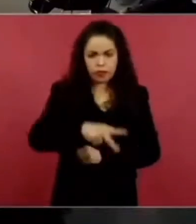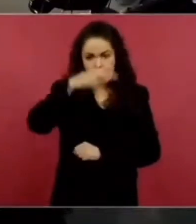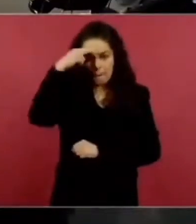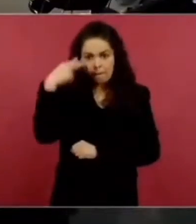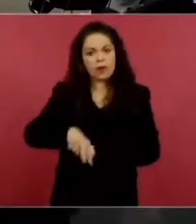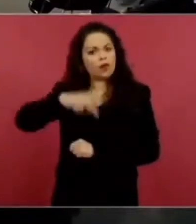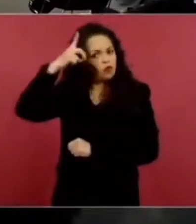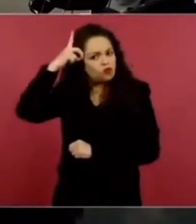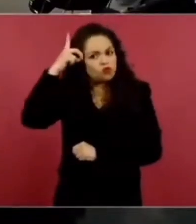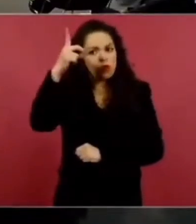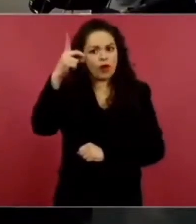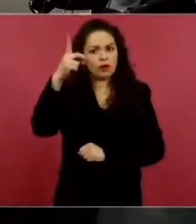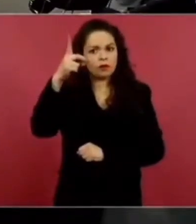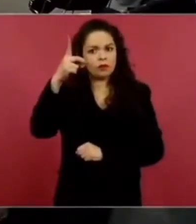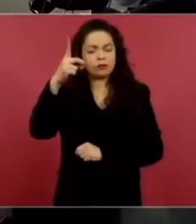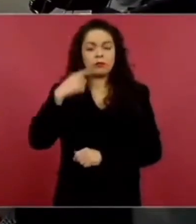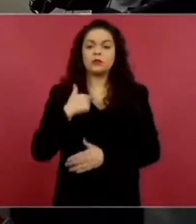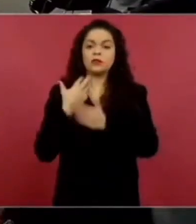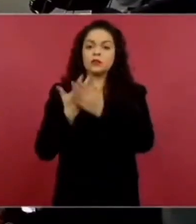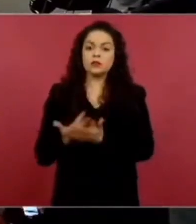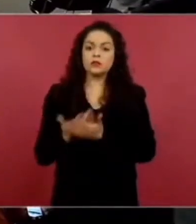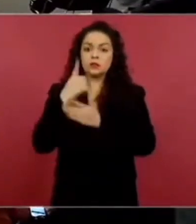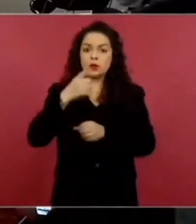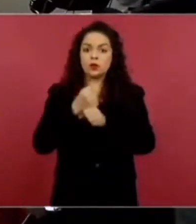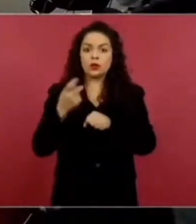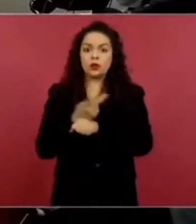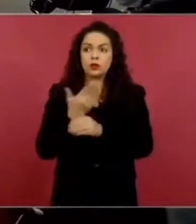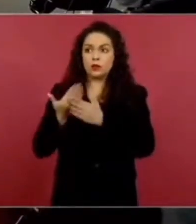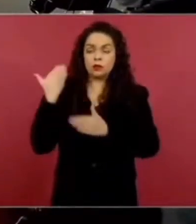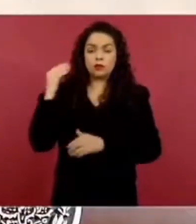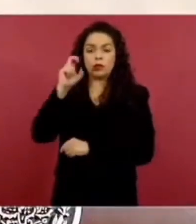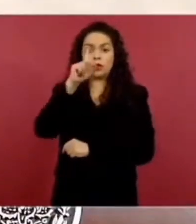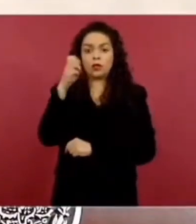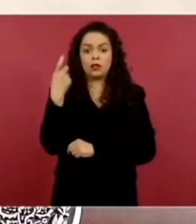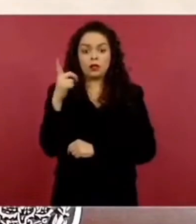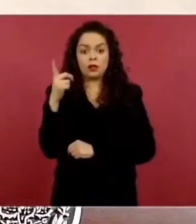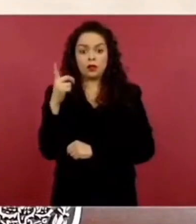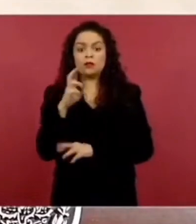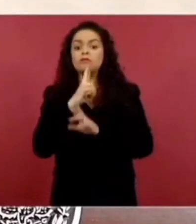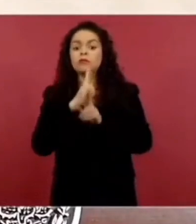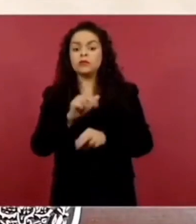de responder ese 30 de diciembre del año pasado pero hoy o mañana te responde